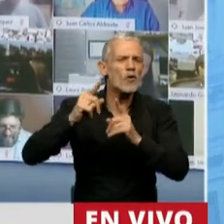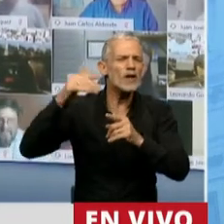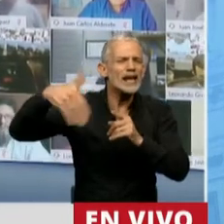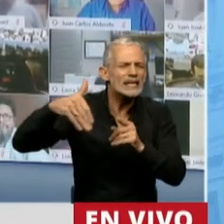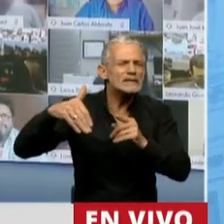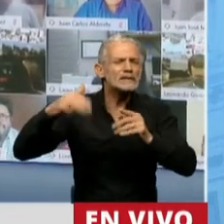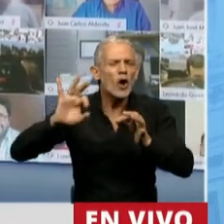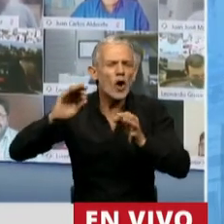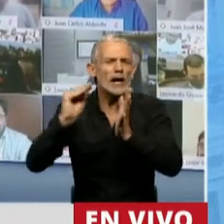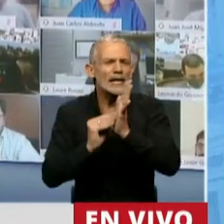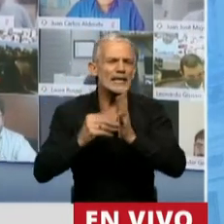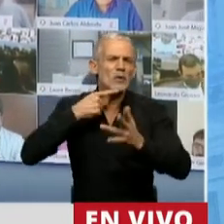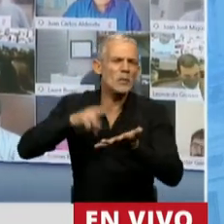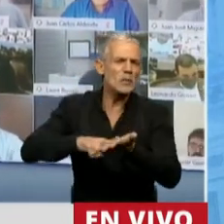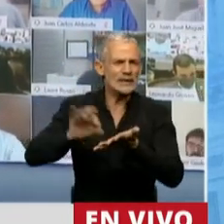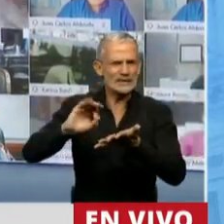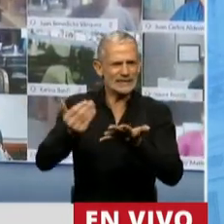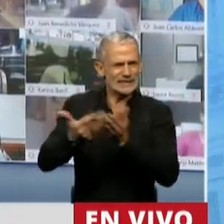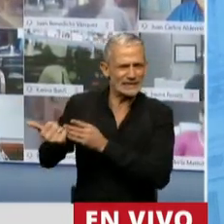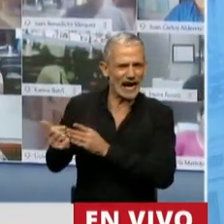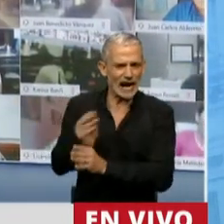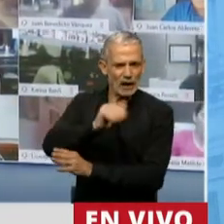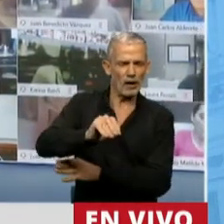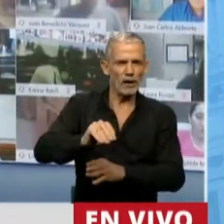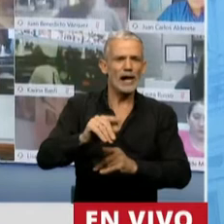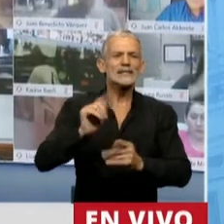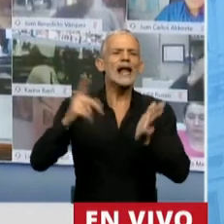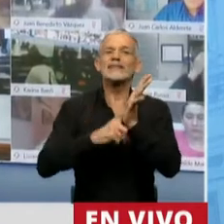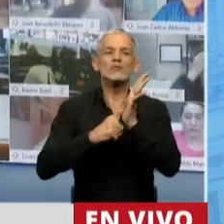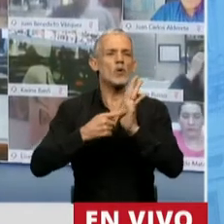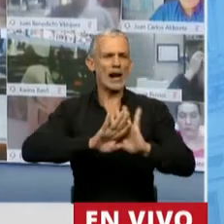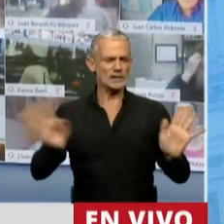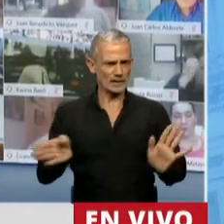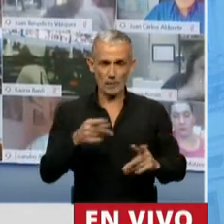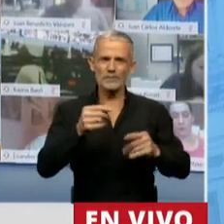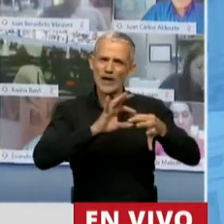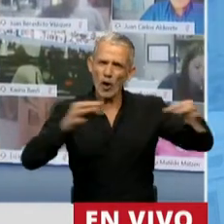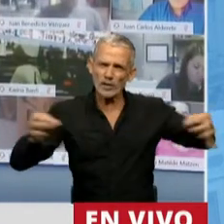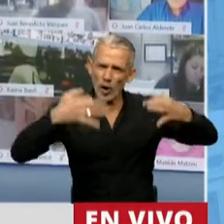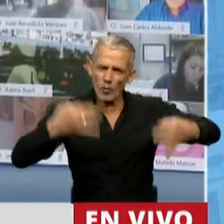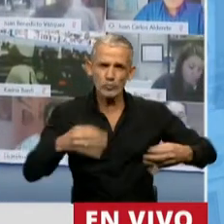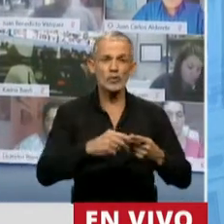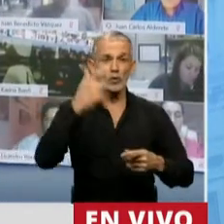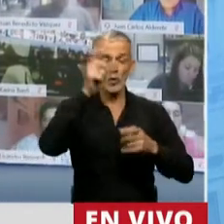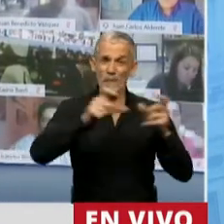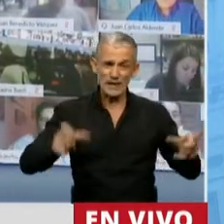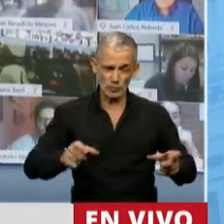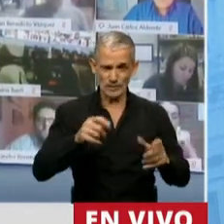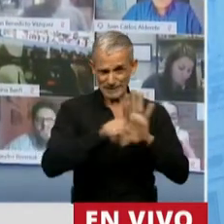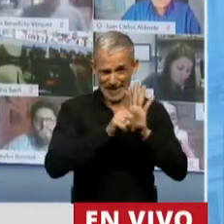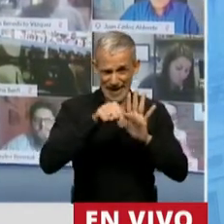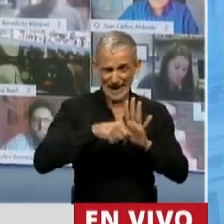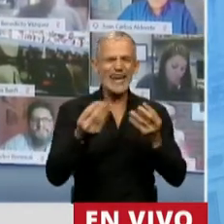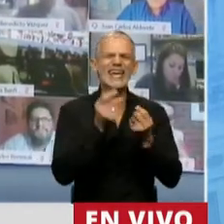domicilio y o registro tributario por sean titulares. Es decir, que quedaría de la siguiente manera. Son sujetos de la presente